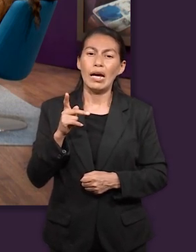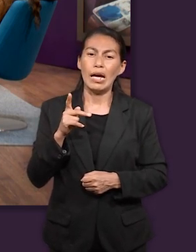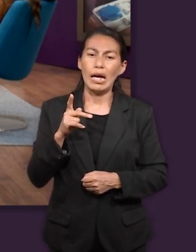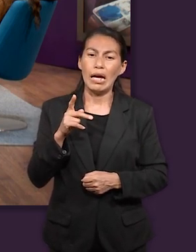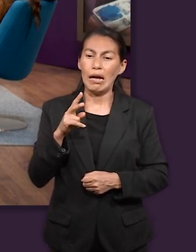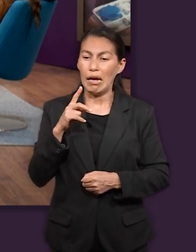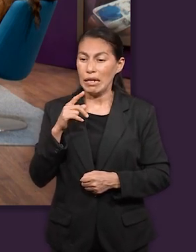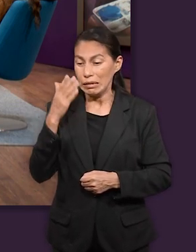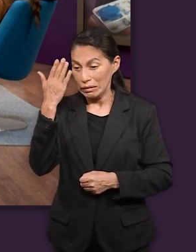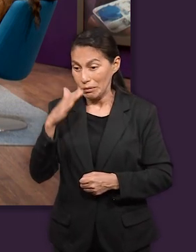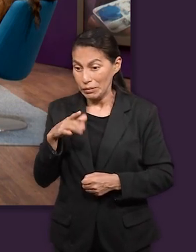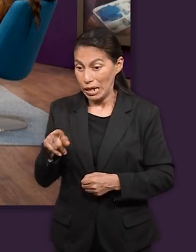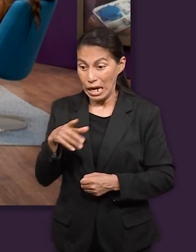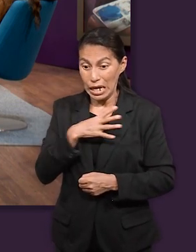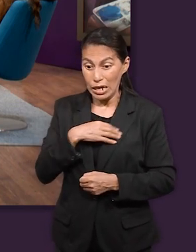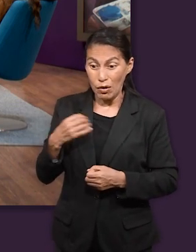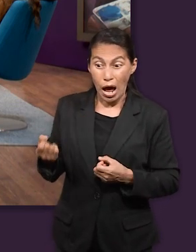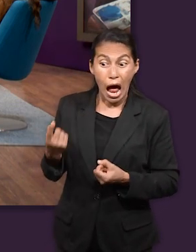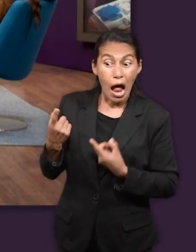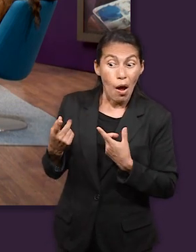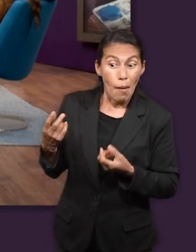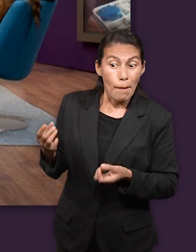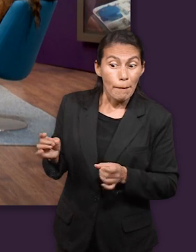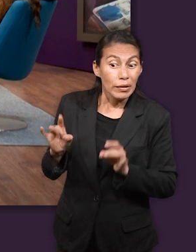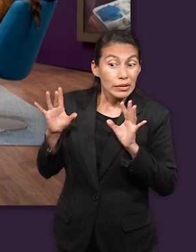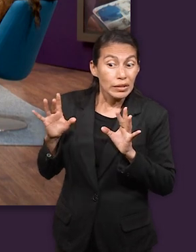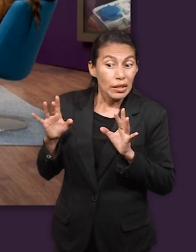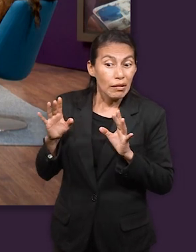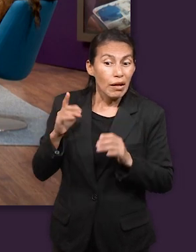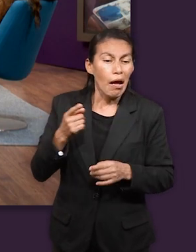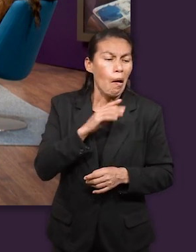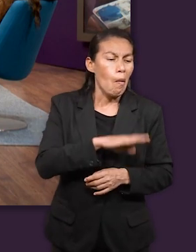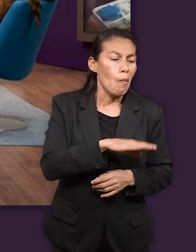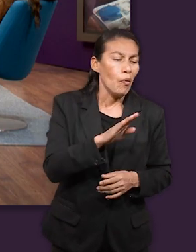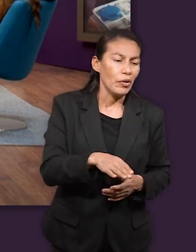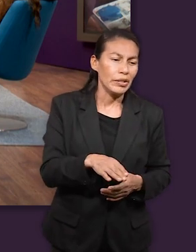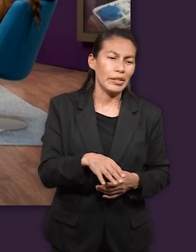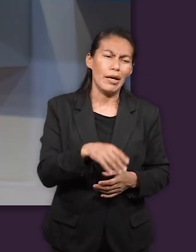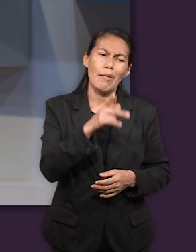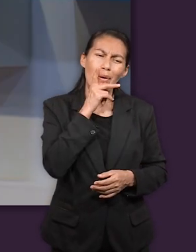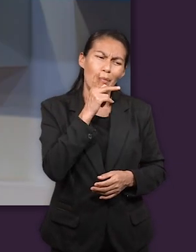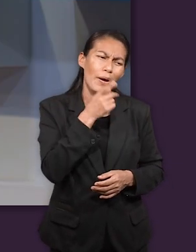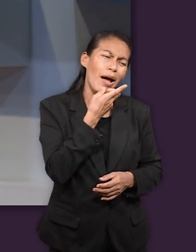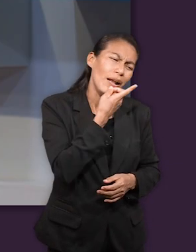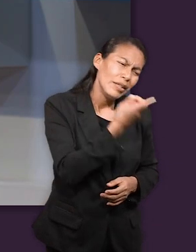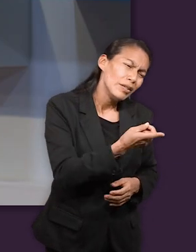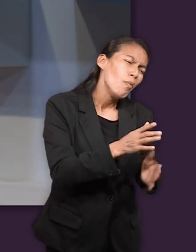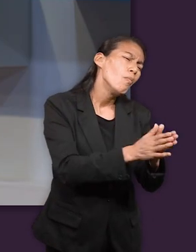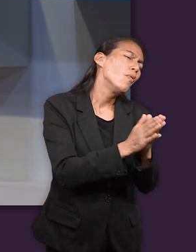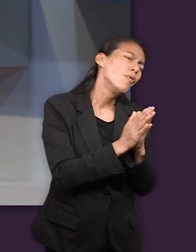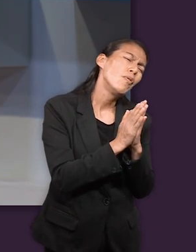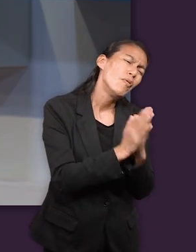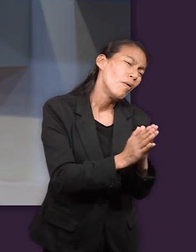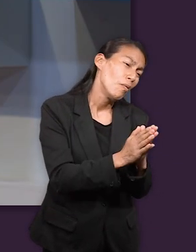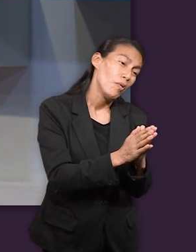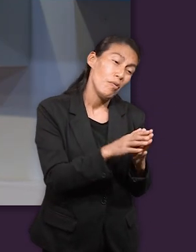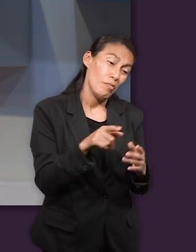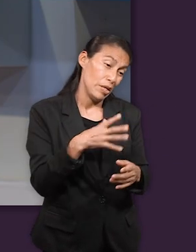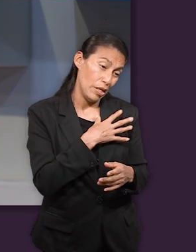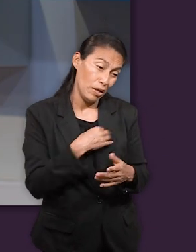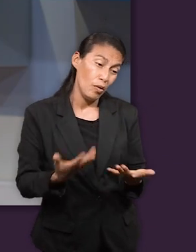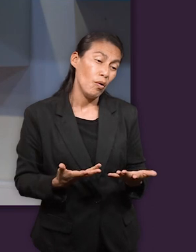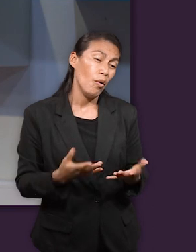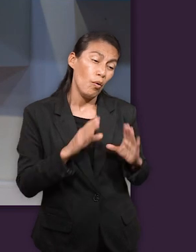le iba a llevar a la muerte su mismo padre les había dicho que no vaya a pasar eso y justo